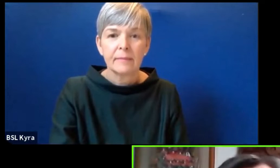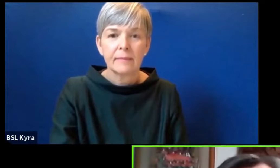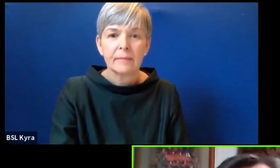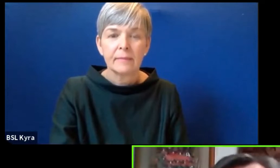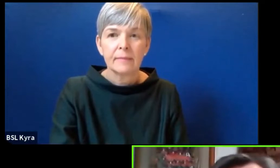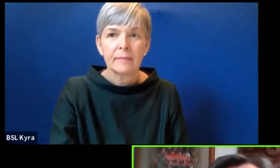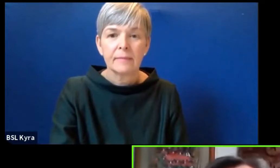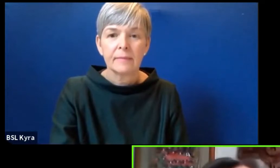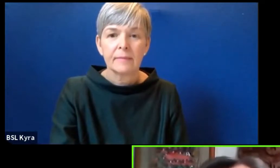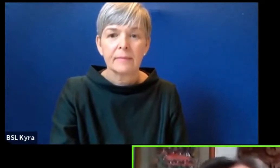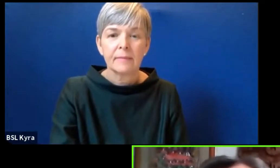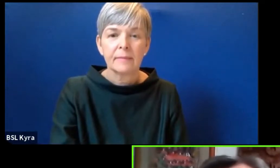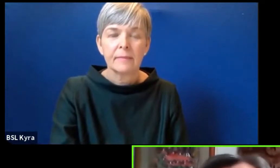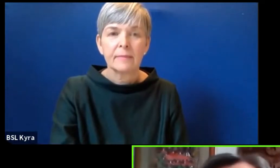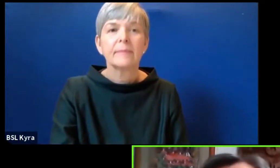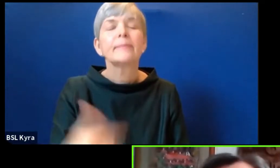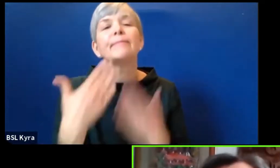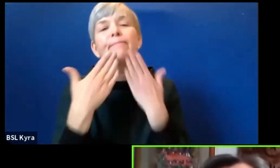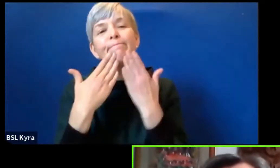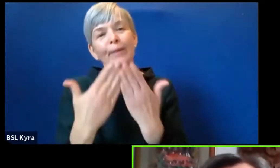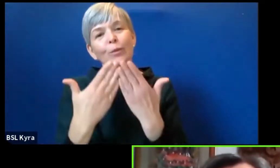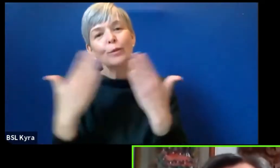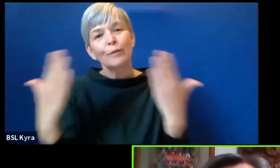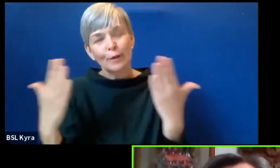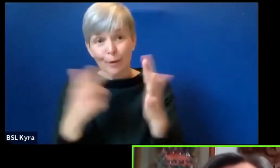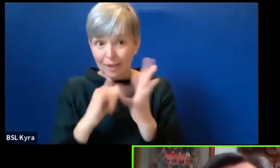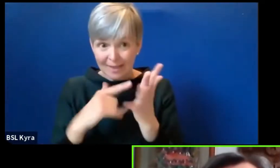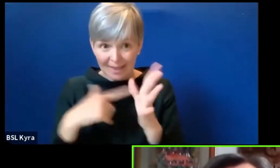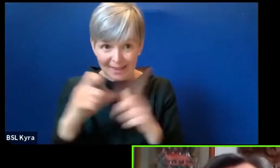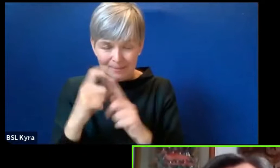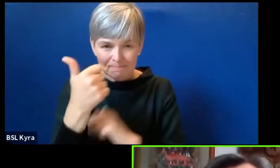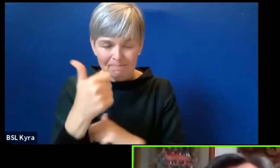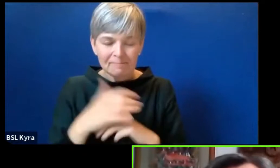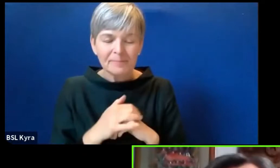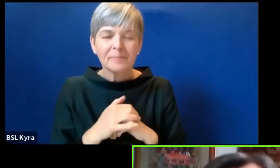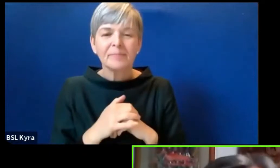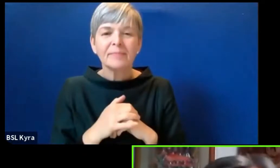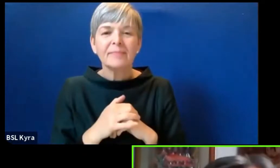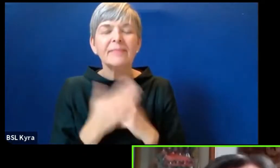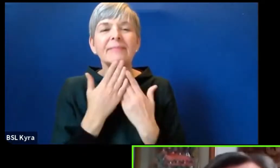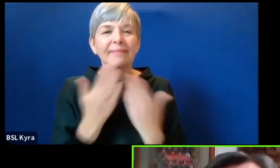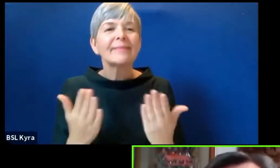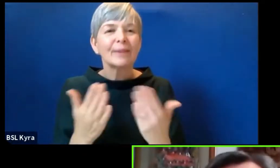Muchas gracias, Asad. Un saludo fraterno a todas las personas que nos acompañan